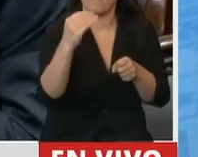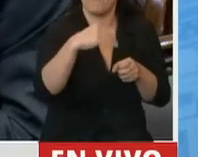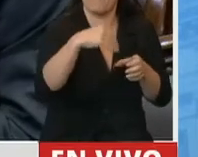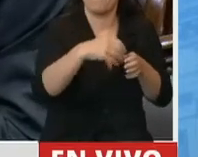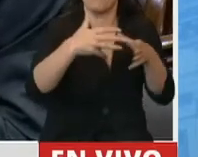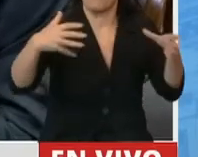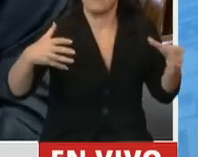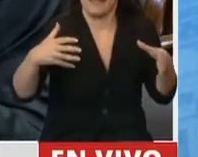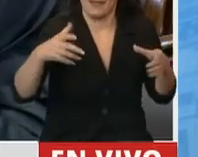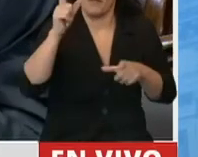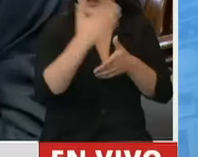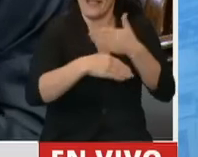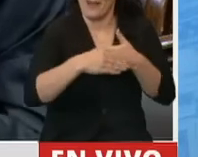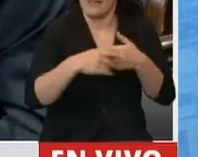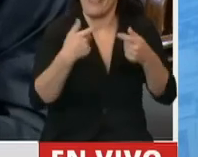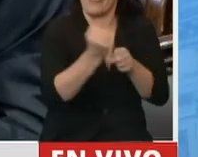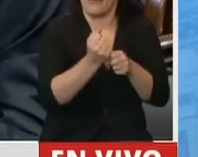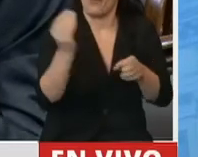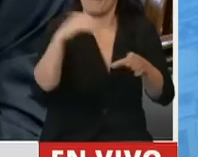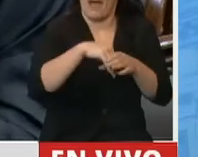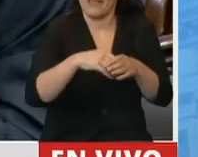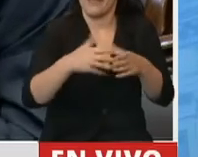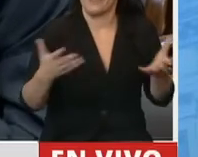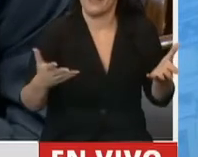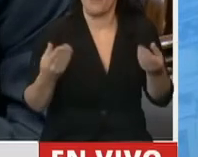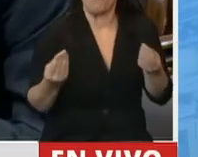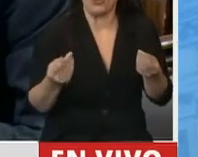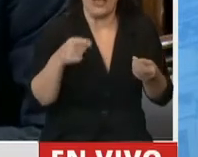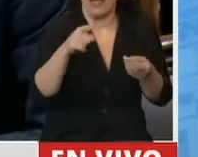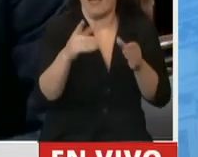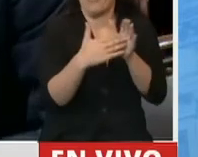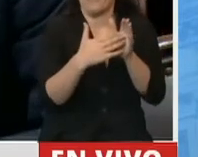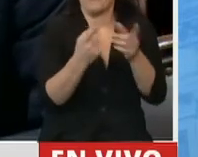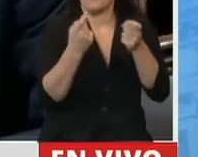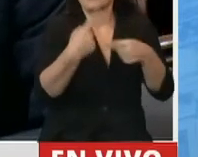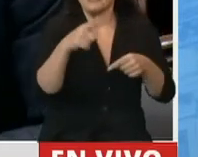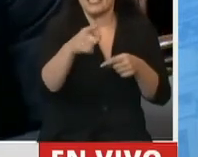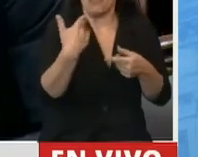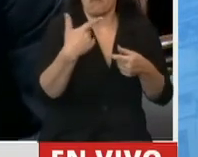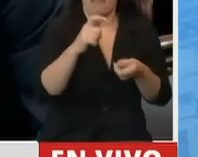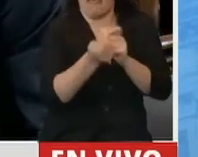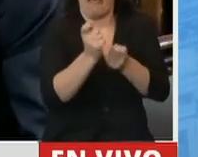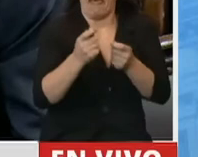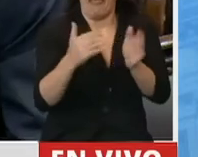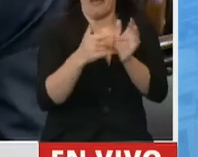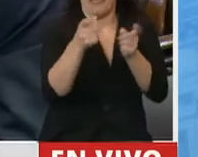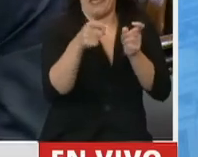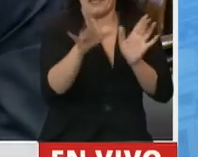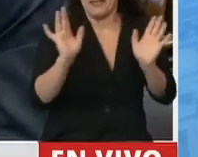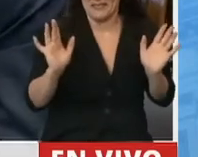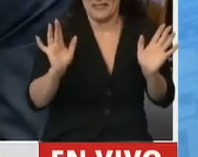personas, ya que claramente se pueden adaptar a sus necesidades. Y también nos permite